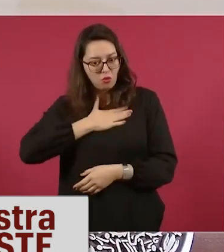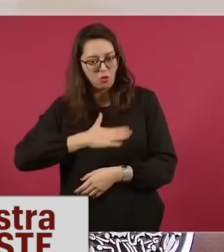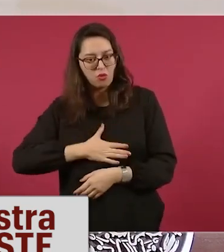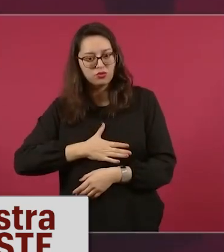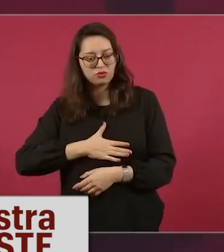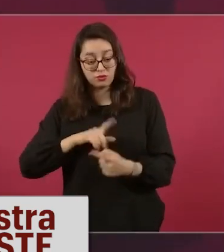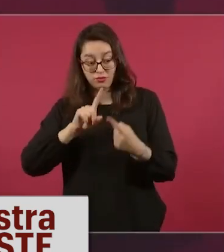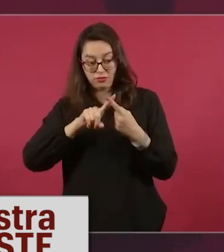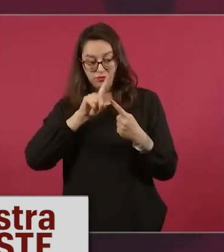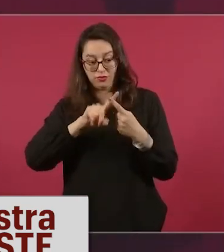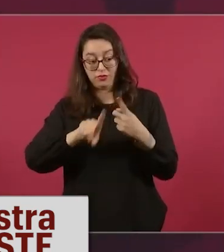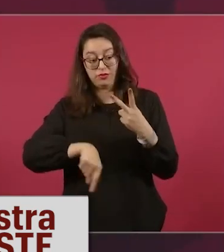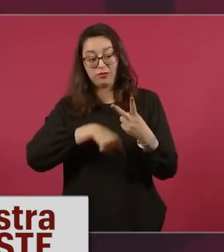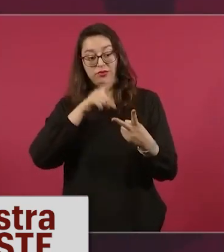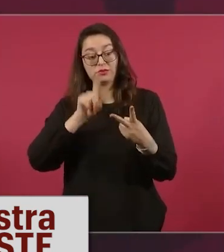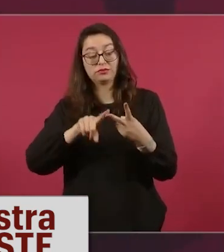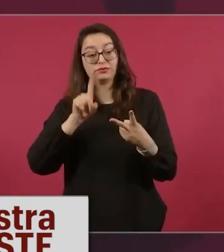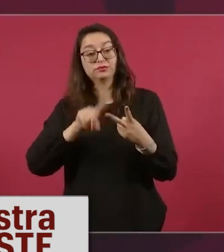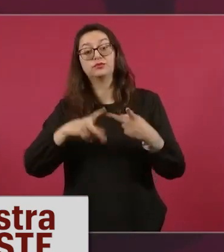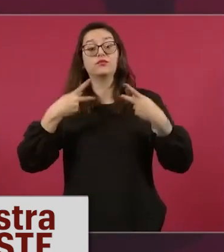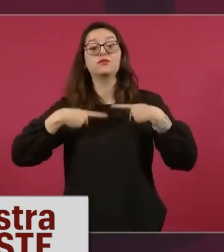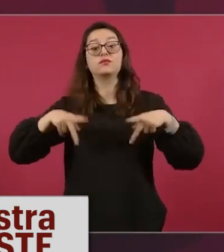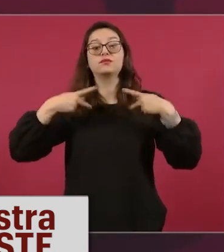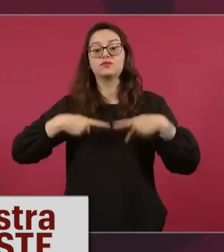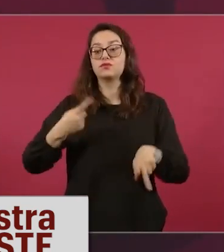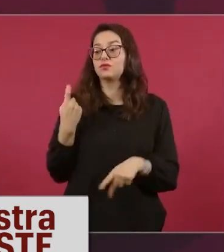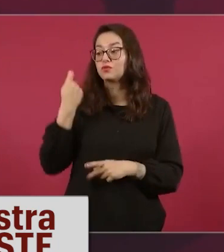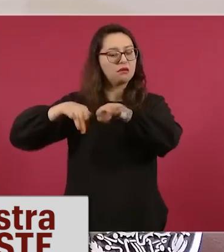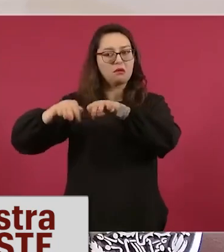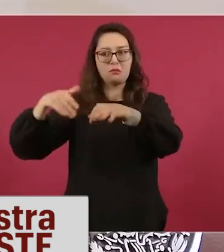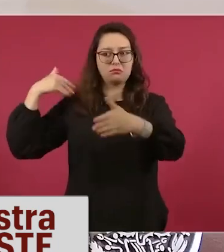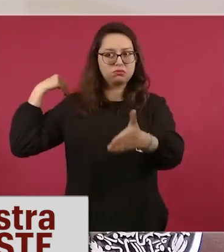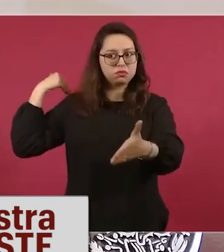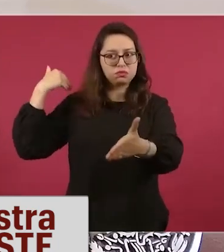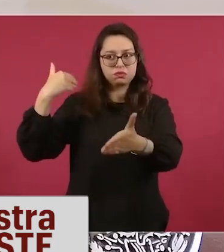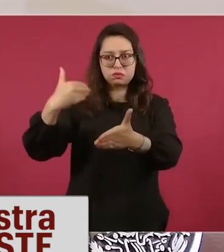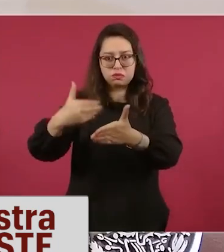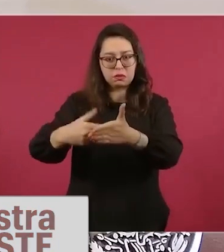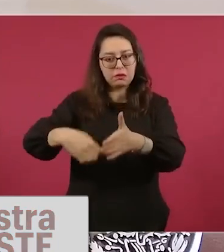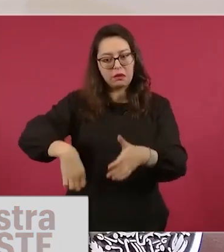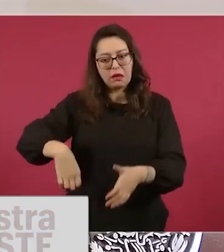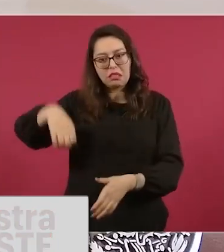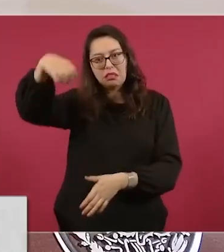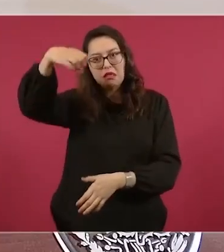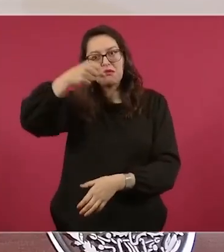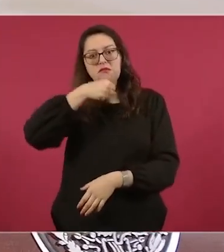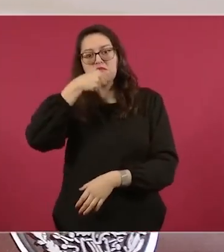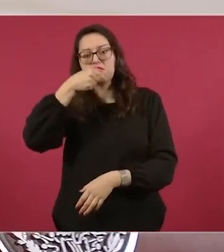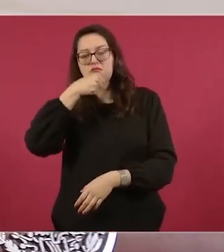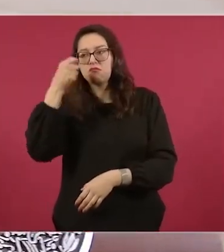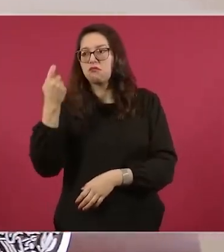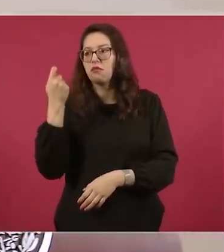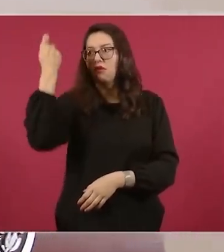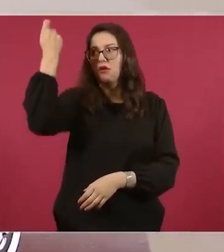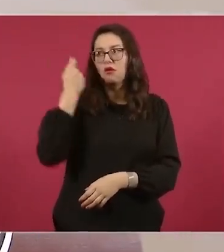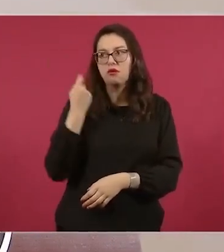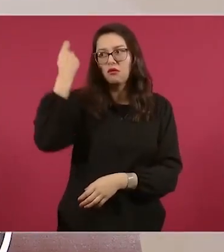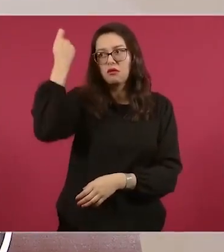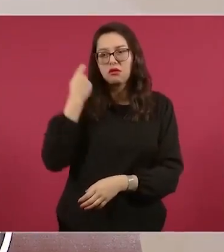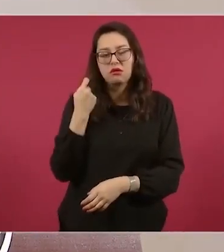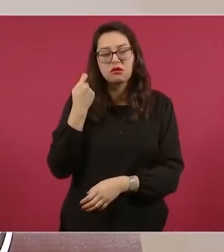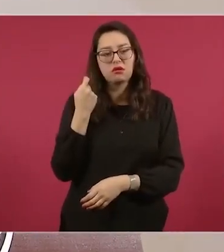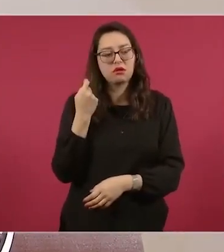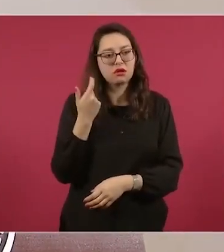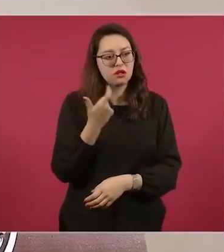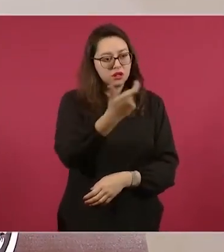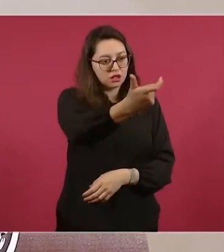Obrador manifestó que es una violación a la Constitución y que no está bien que se dé ese mal ejemplo el que la Suprema Corte de Justicia de la Nación haya negado a la ministra Lenina